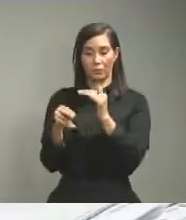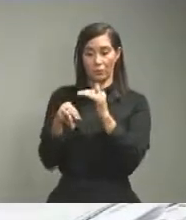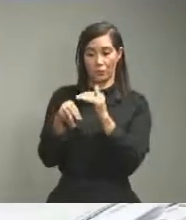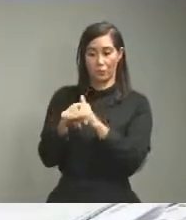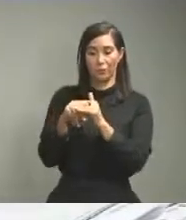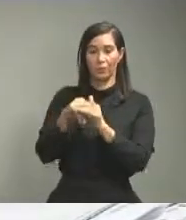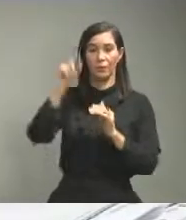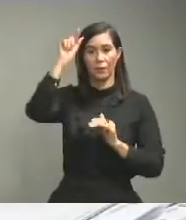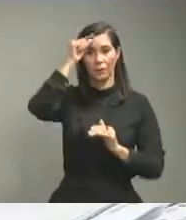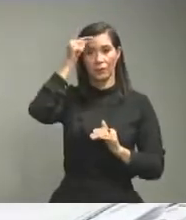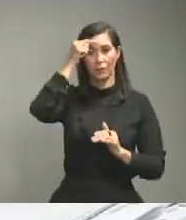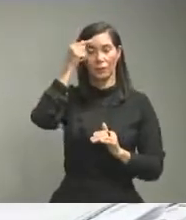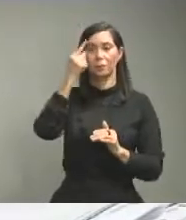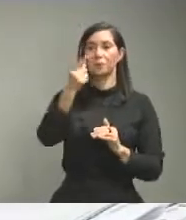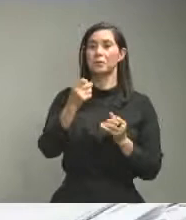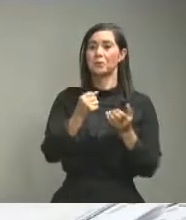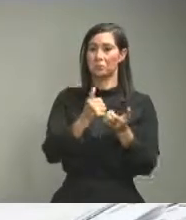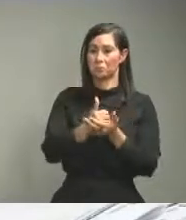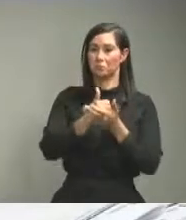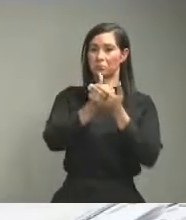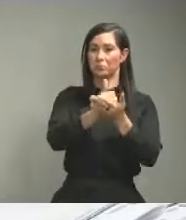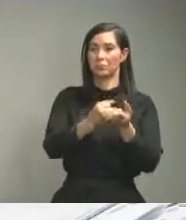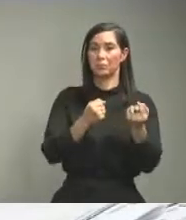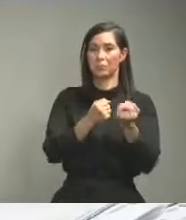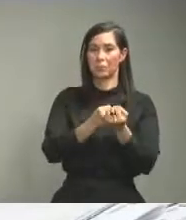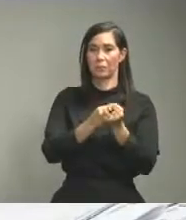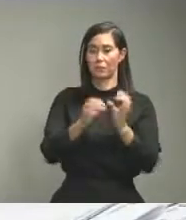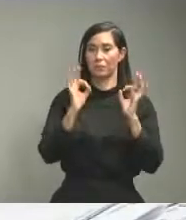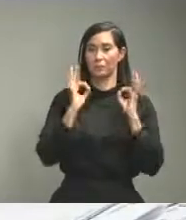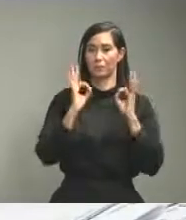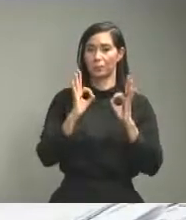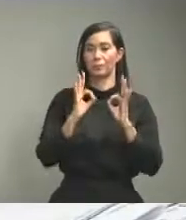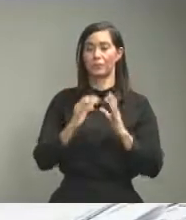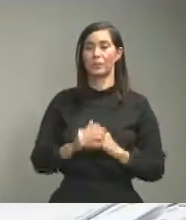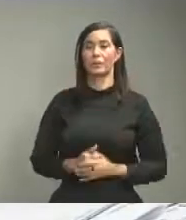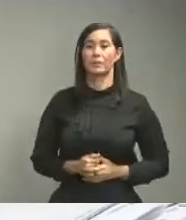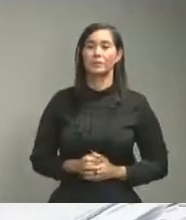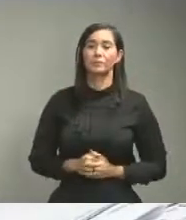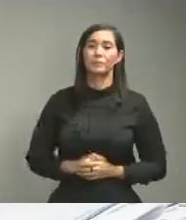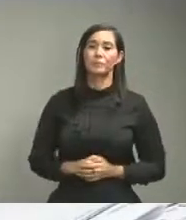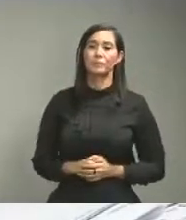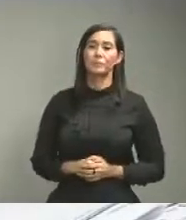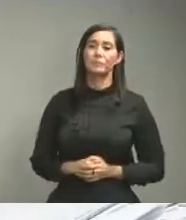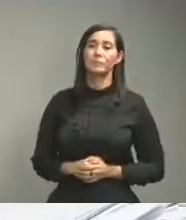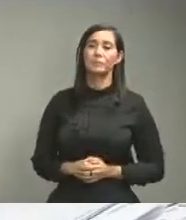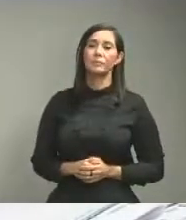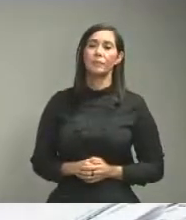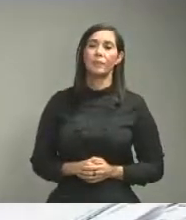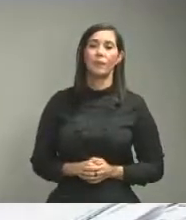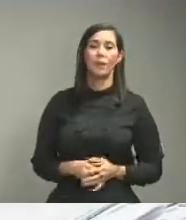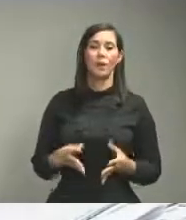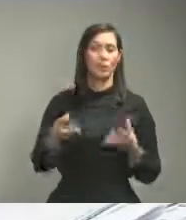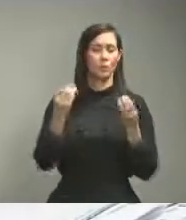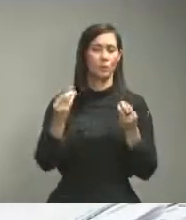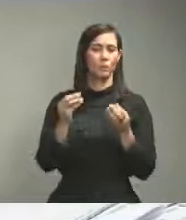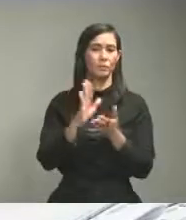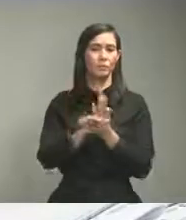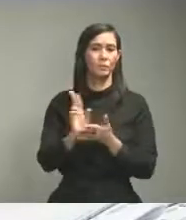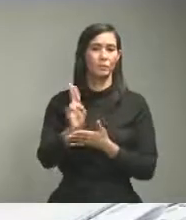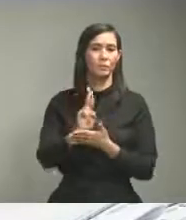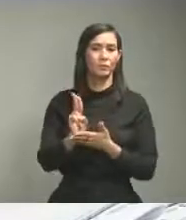está dando para abastecer la demanda del país de cuál cómo se va a implementar